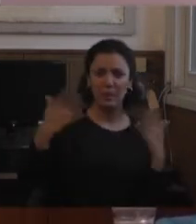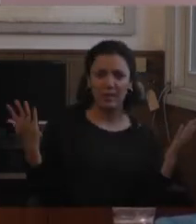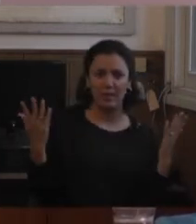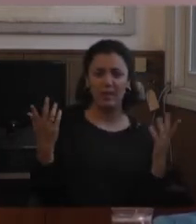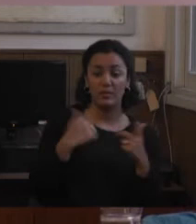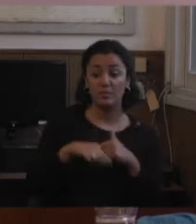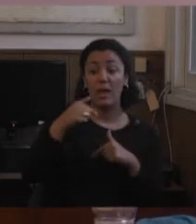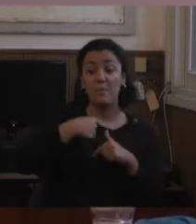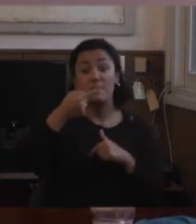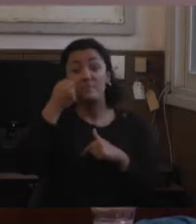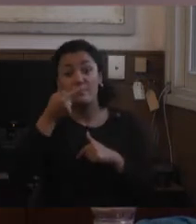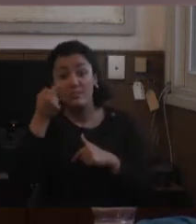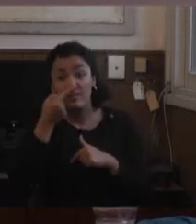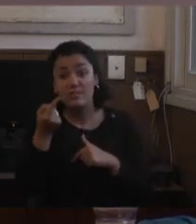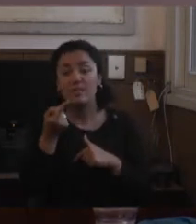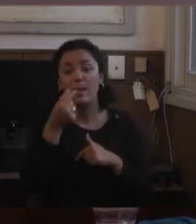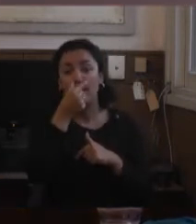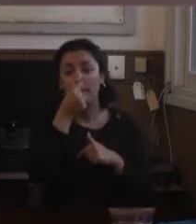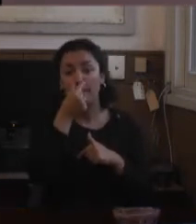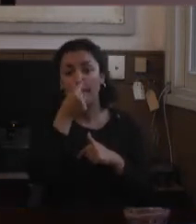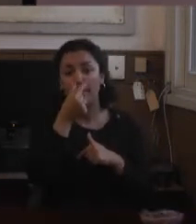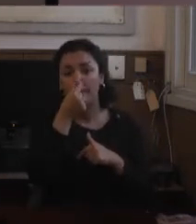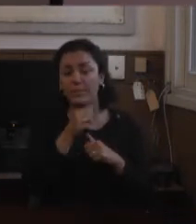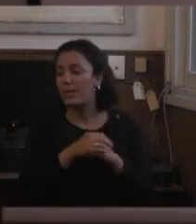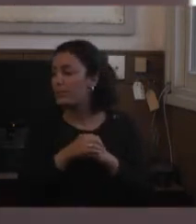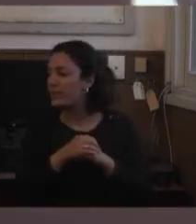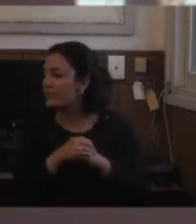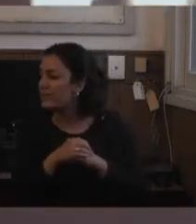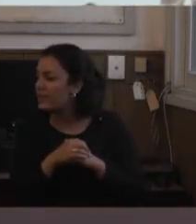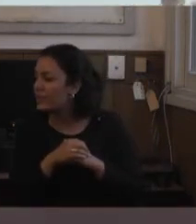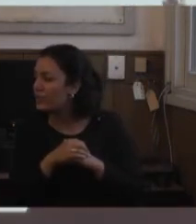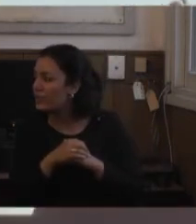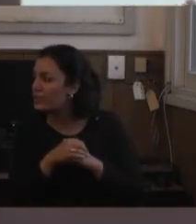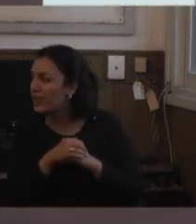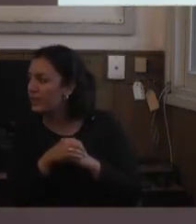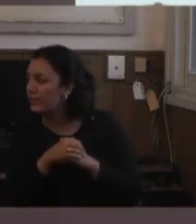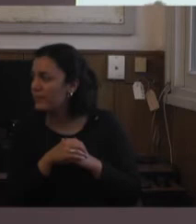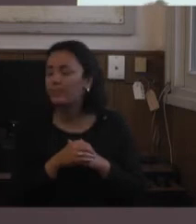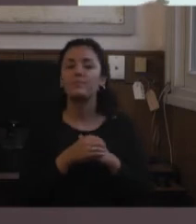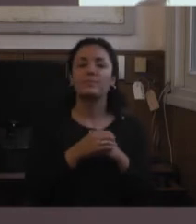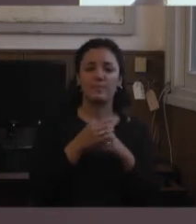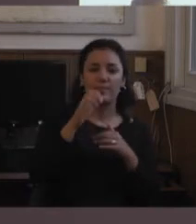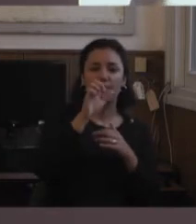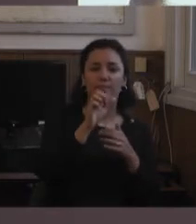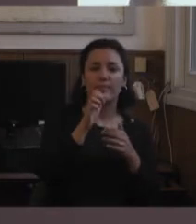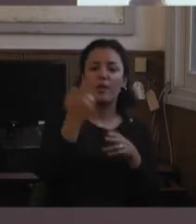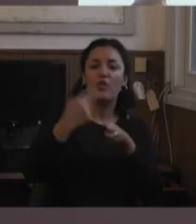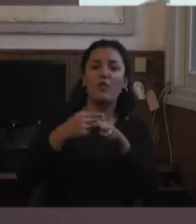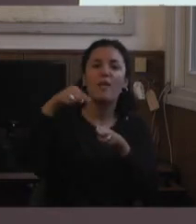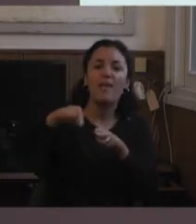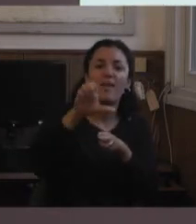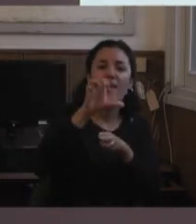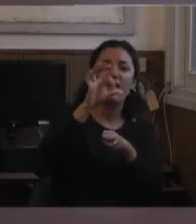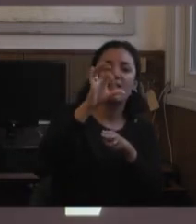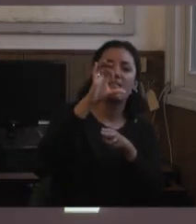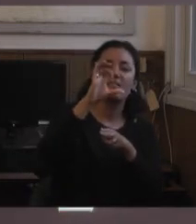concepto de escena mínima porque también me planteó bueno entonces escenas mínimas como el punto